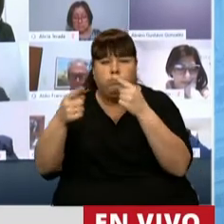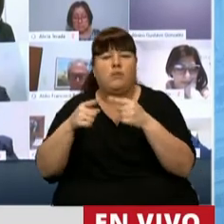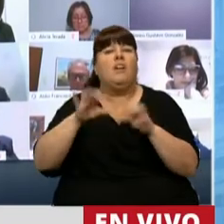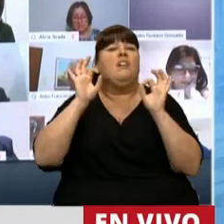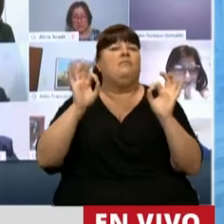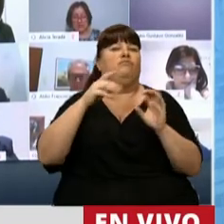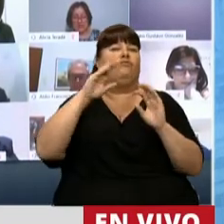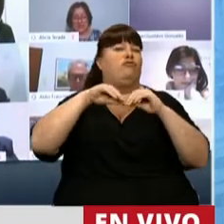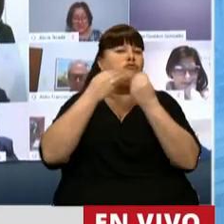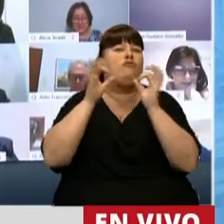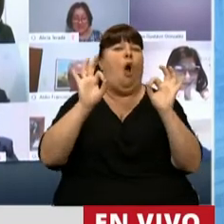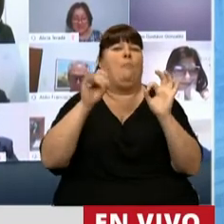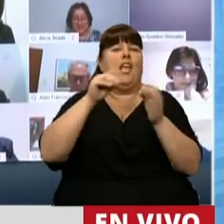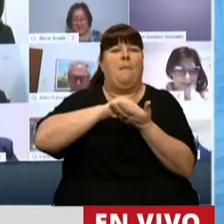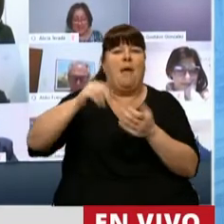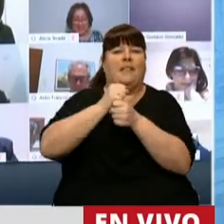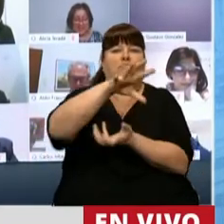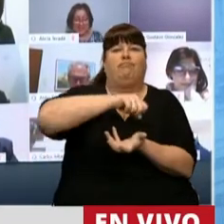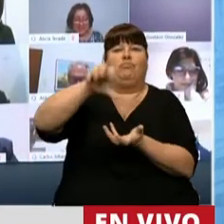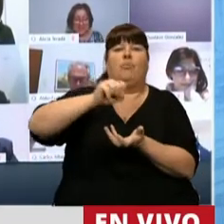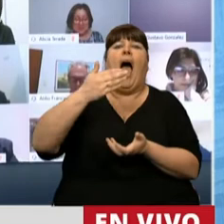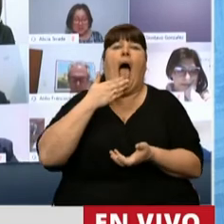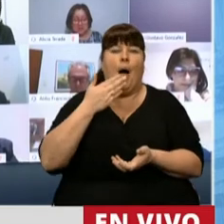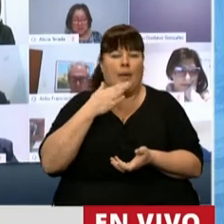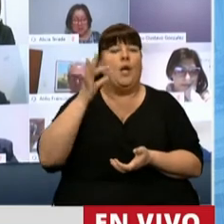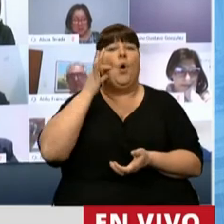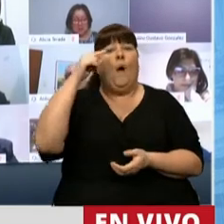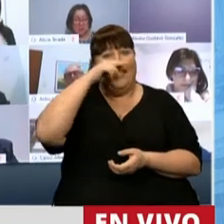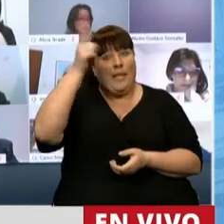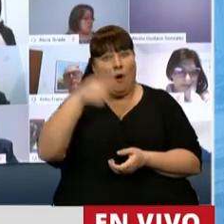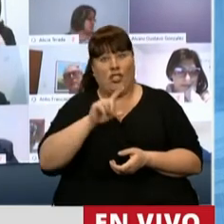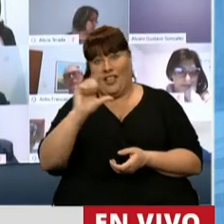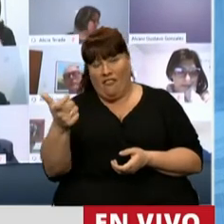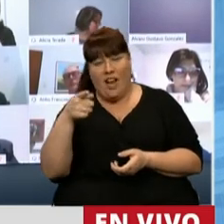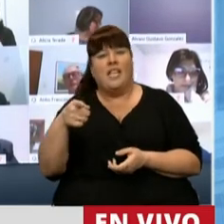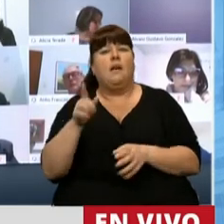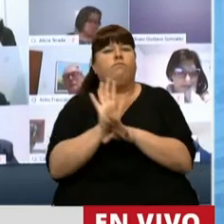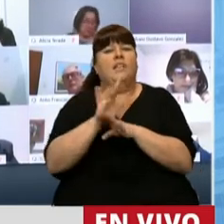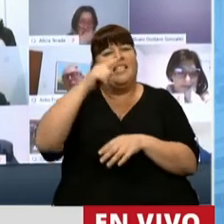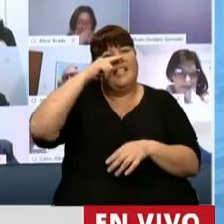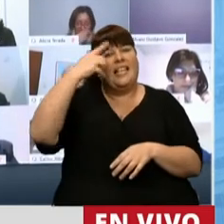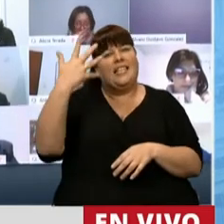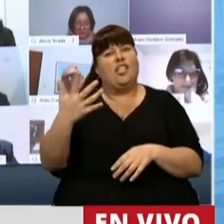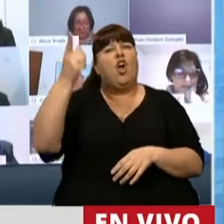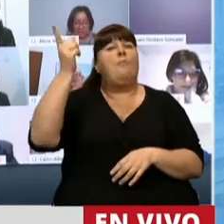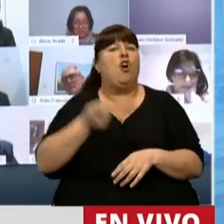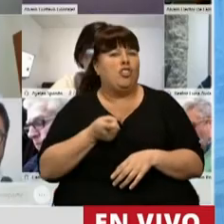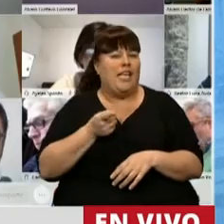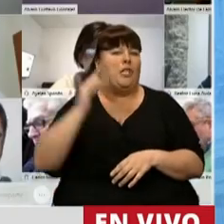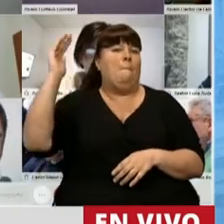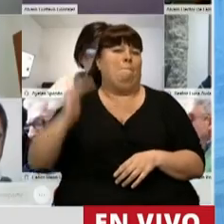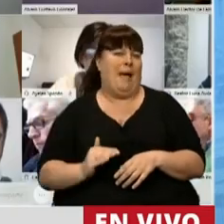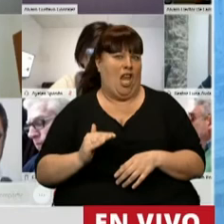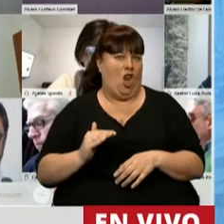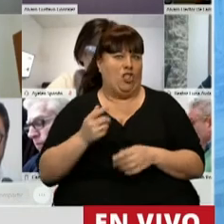con todo su personal para cosechar en abril y el 47% restante lo hizo con un 75% o